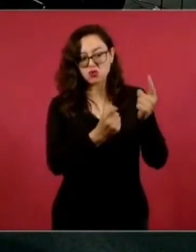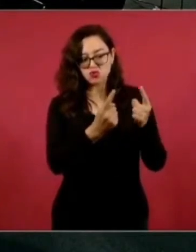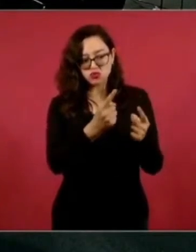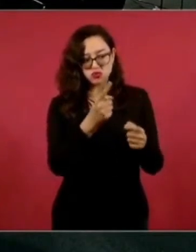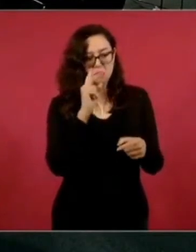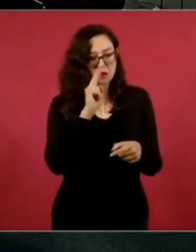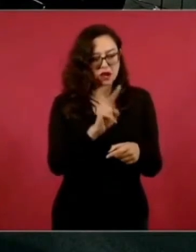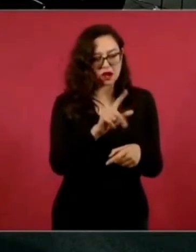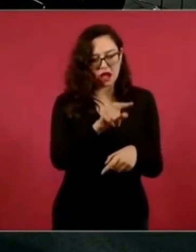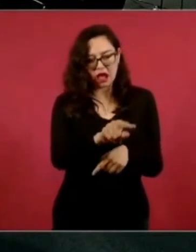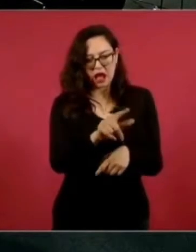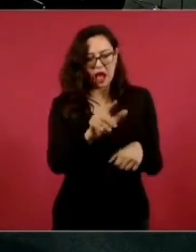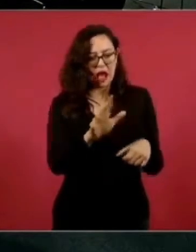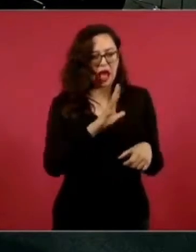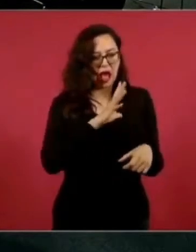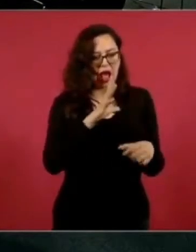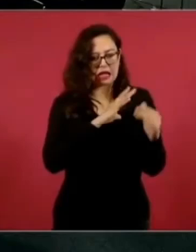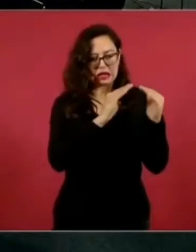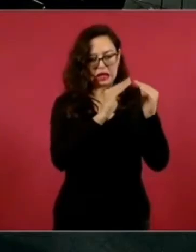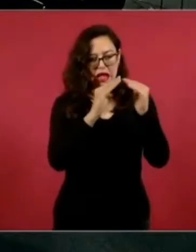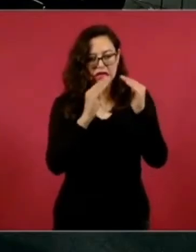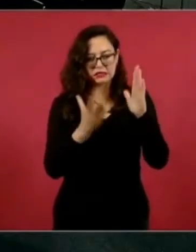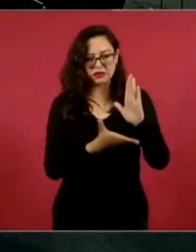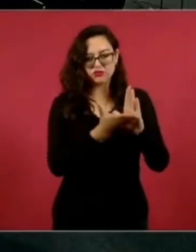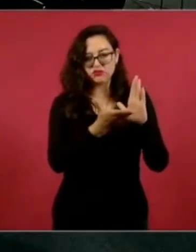trabajo con la gente,